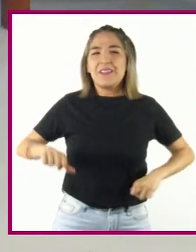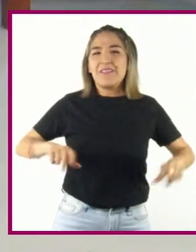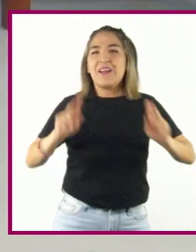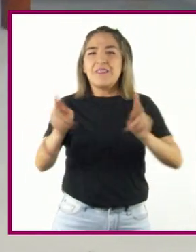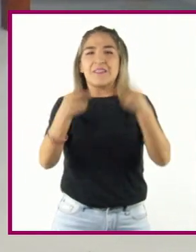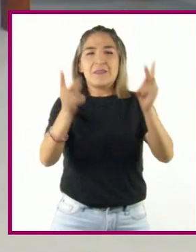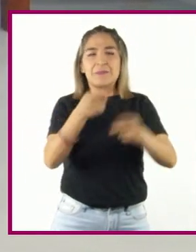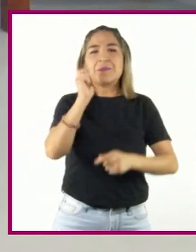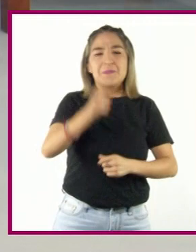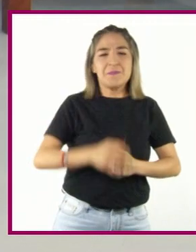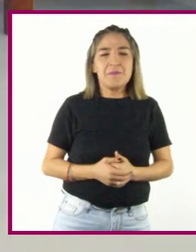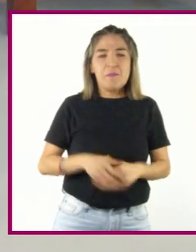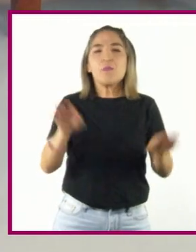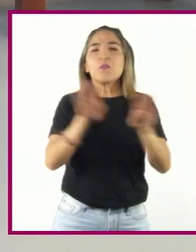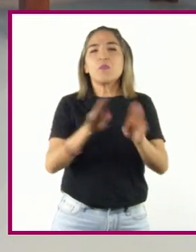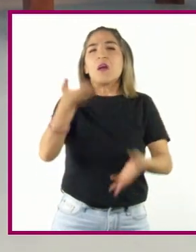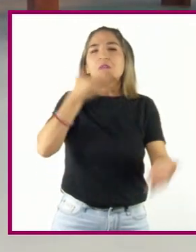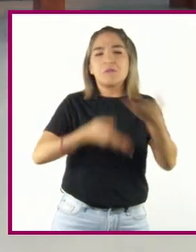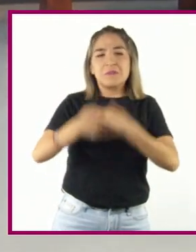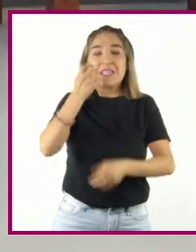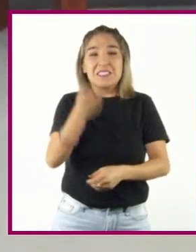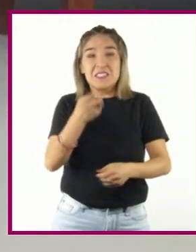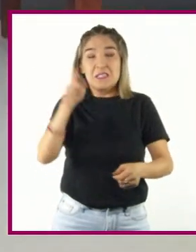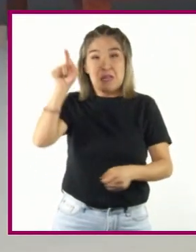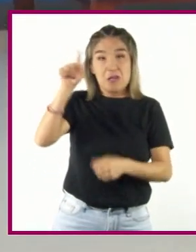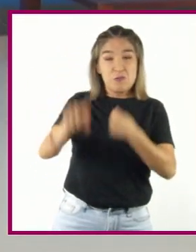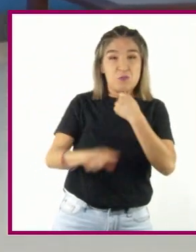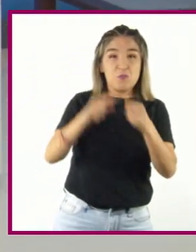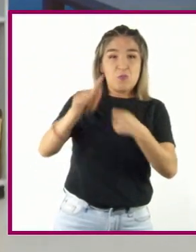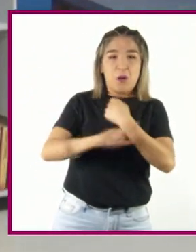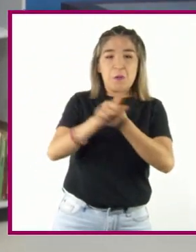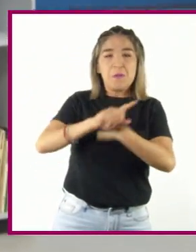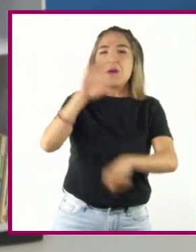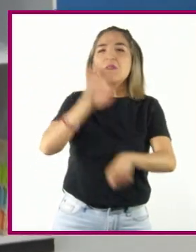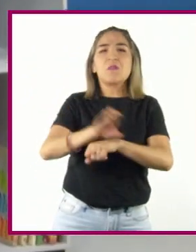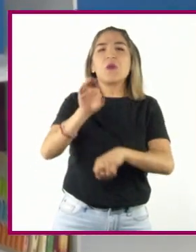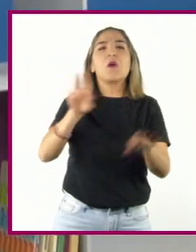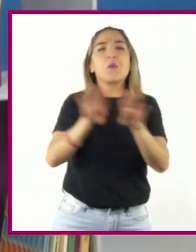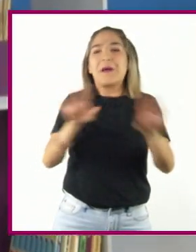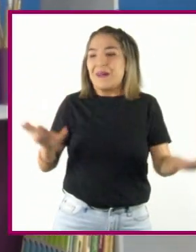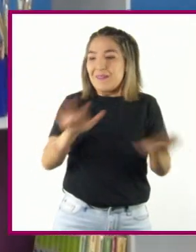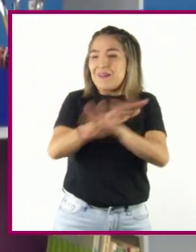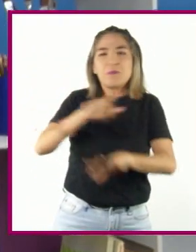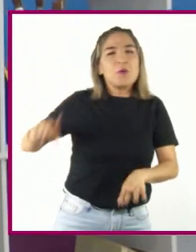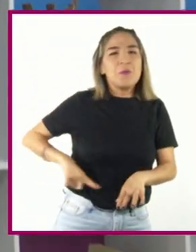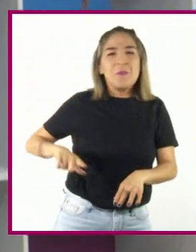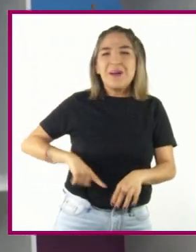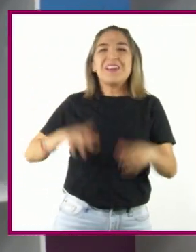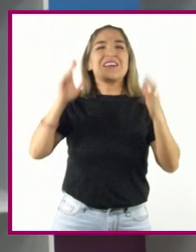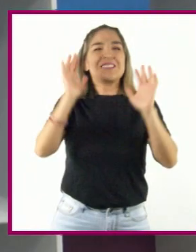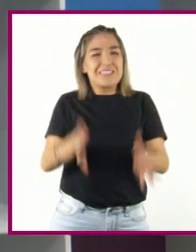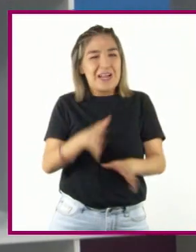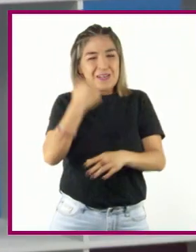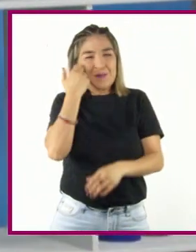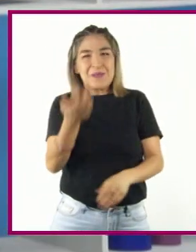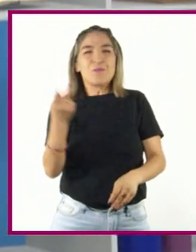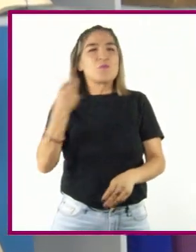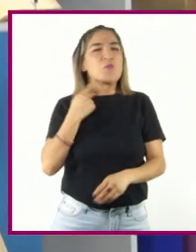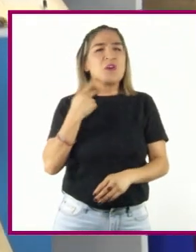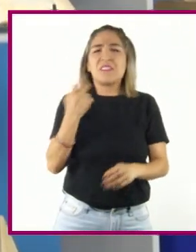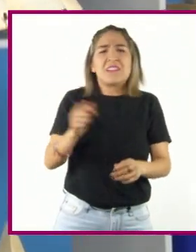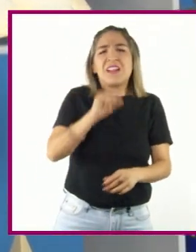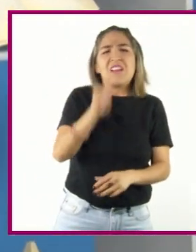de conflictos, salvo parcialmente en el caso de Colombia, no buscaba ni un cambio de gobierno ni una transformación en la política